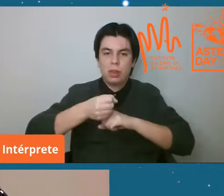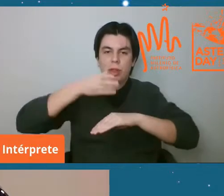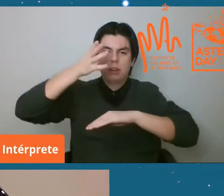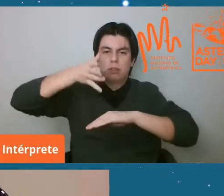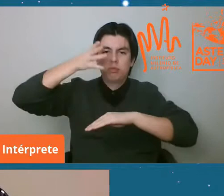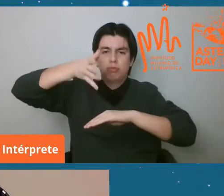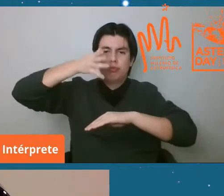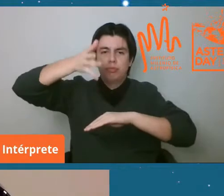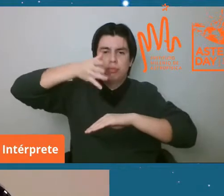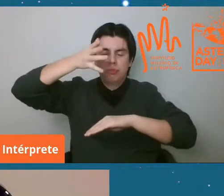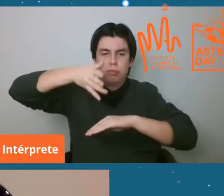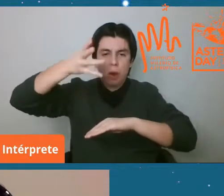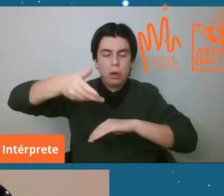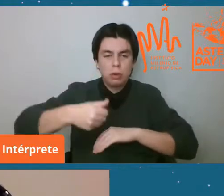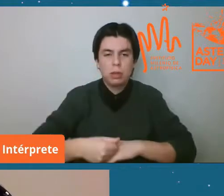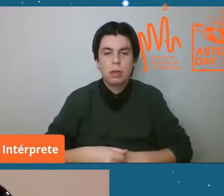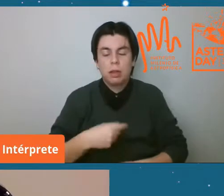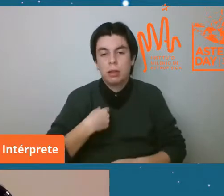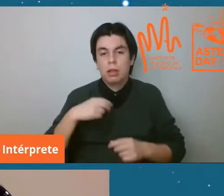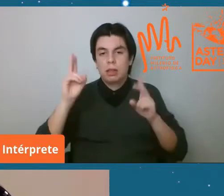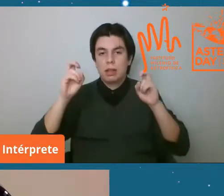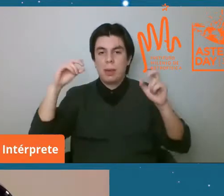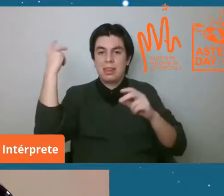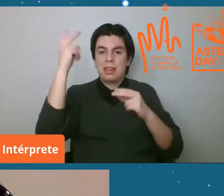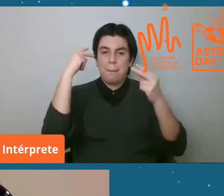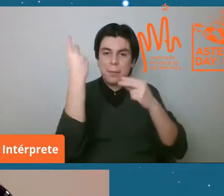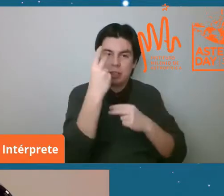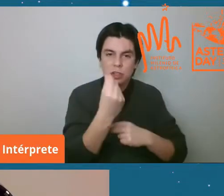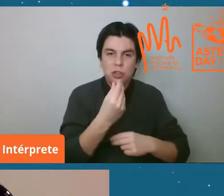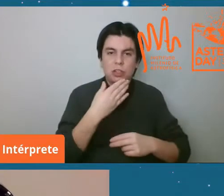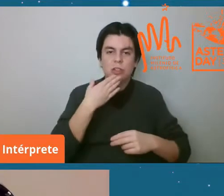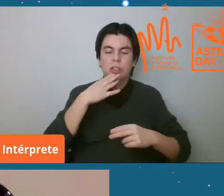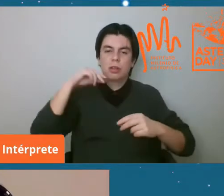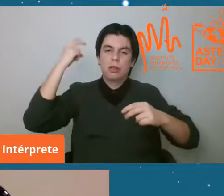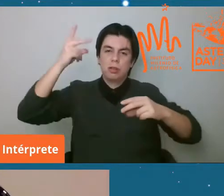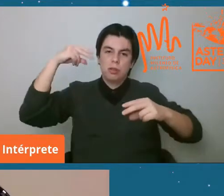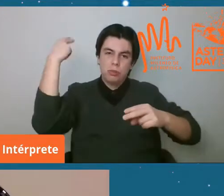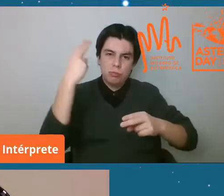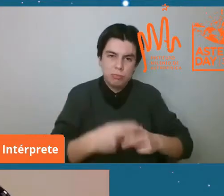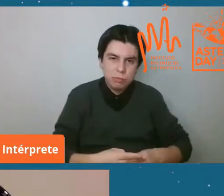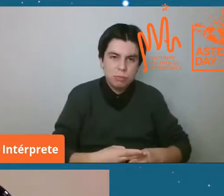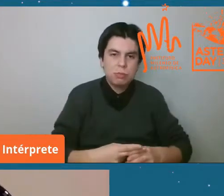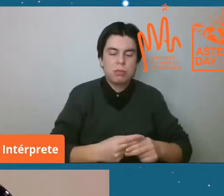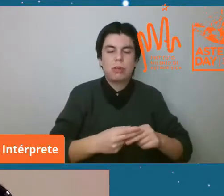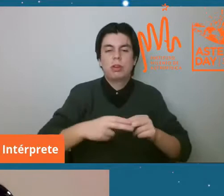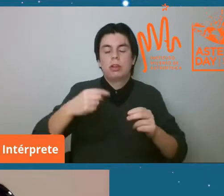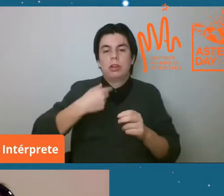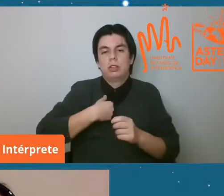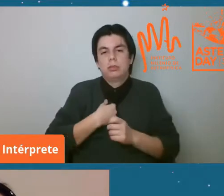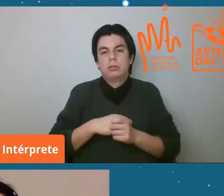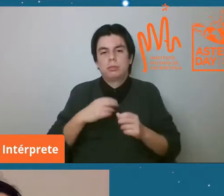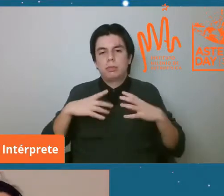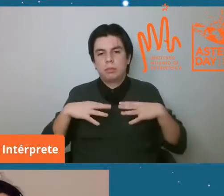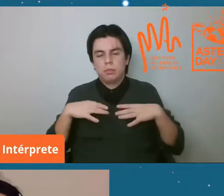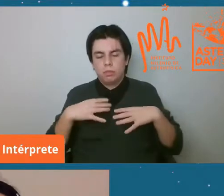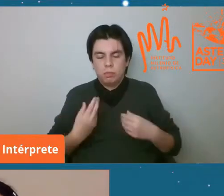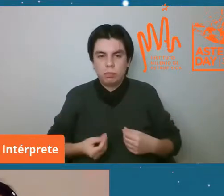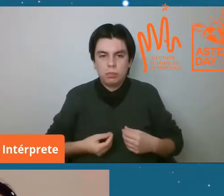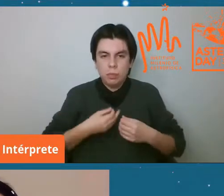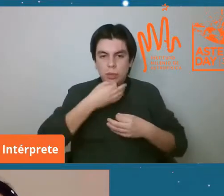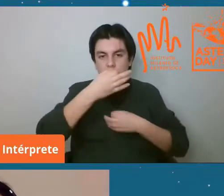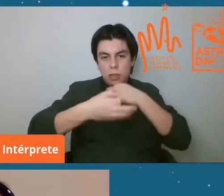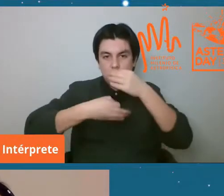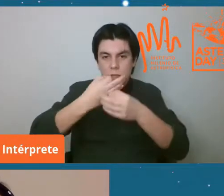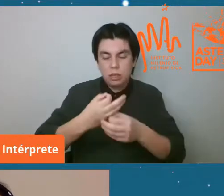asteroides. Estoy súper feliz del alcance que he tenido este año. O sea, uno puede ver el